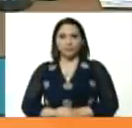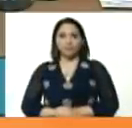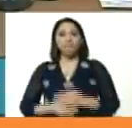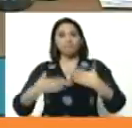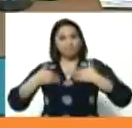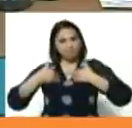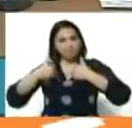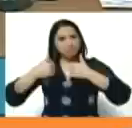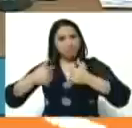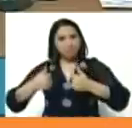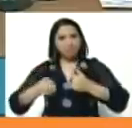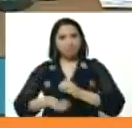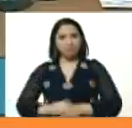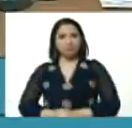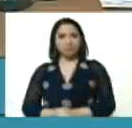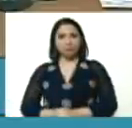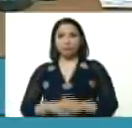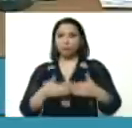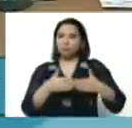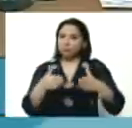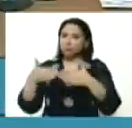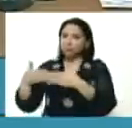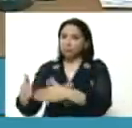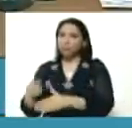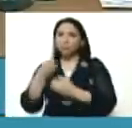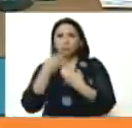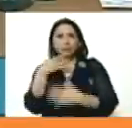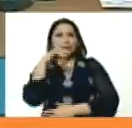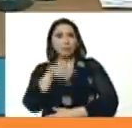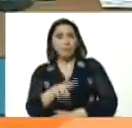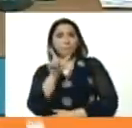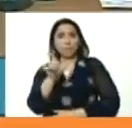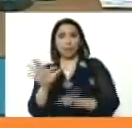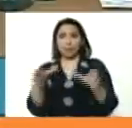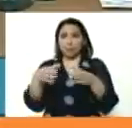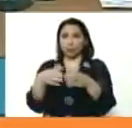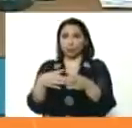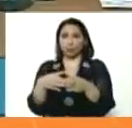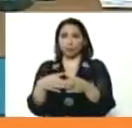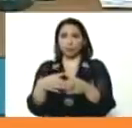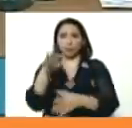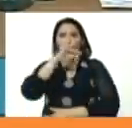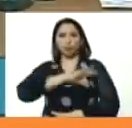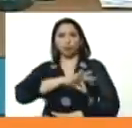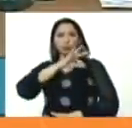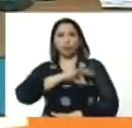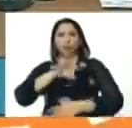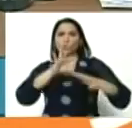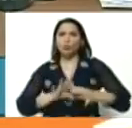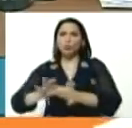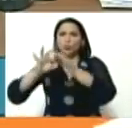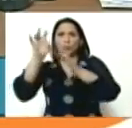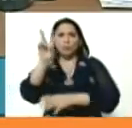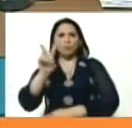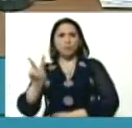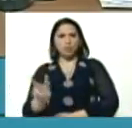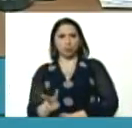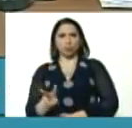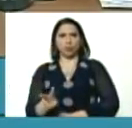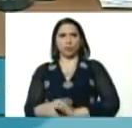salud, garantizando. Bueno, el Partido Socialista Unido de Venezuela se desdobló